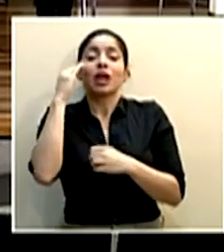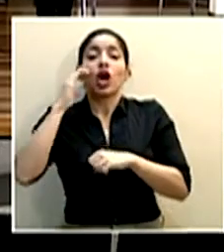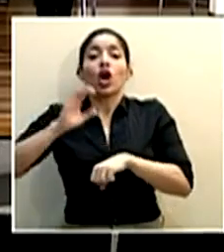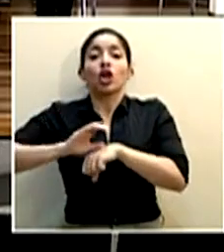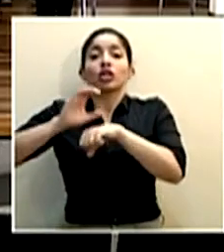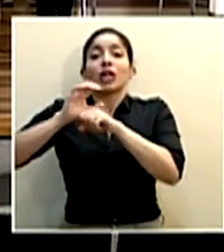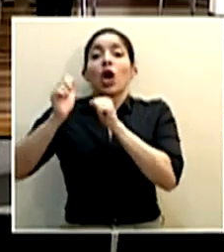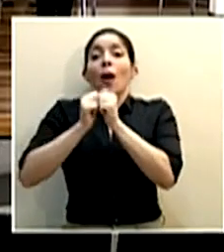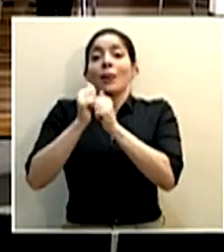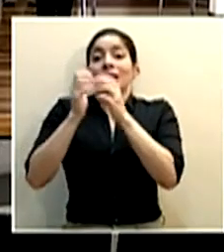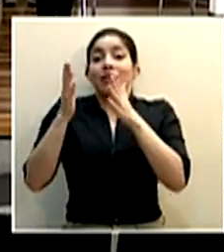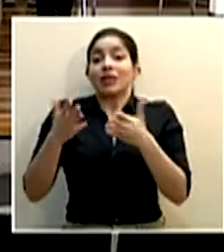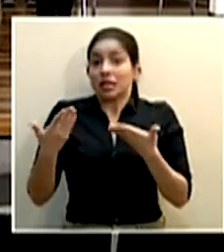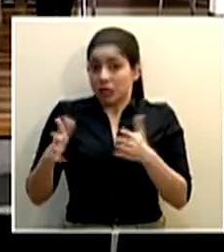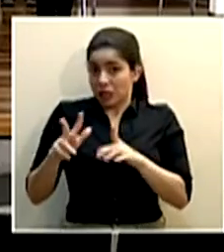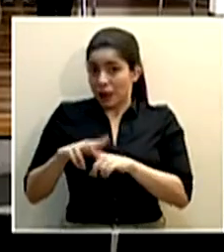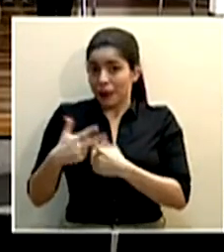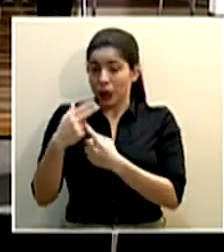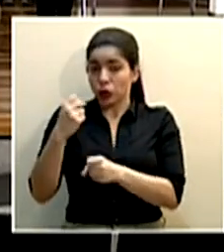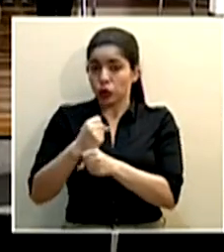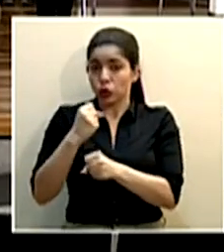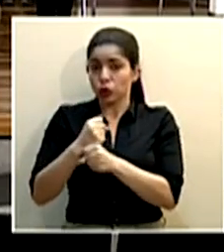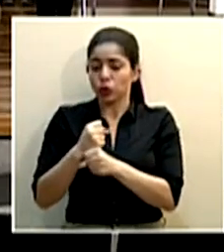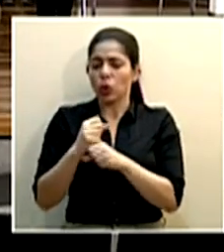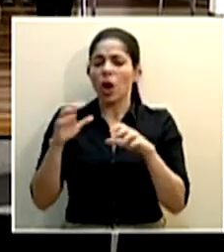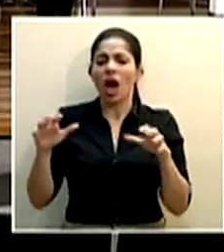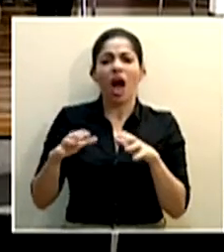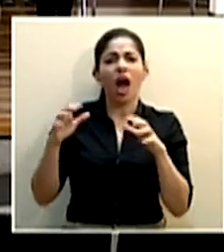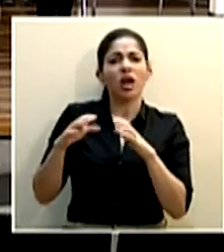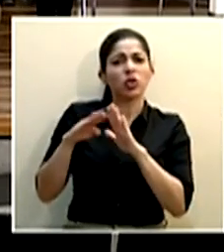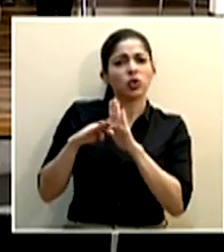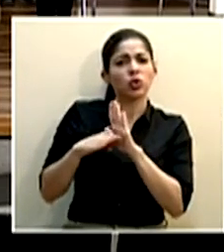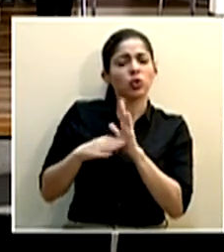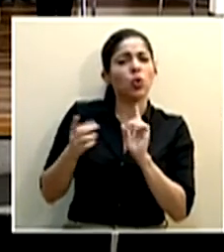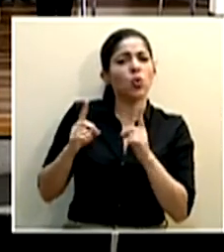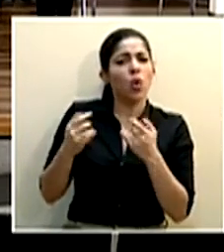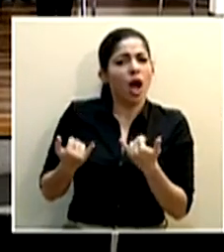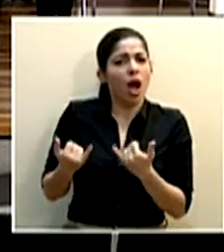competitividad a operar y cuáles son las acciones que están tomando